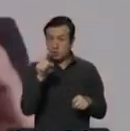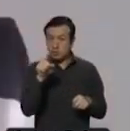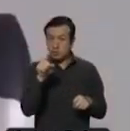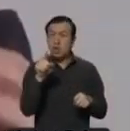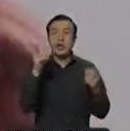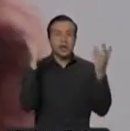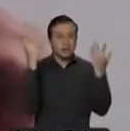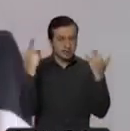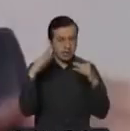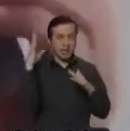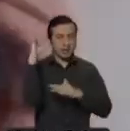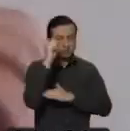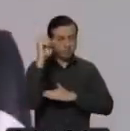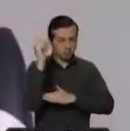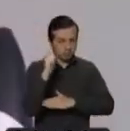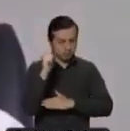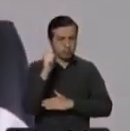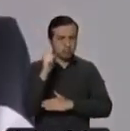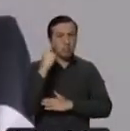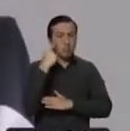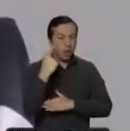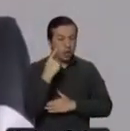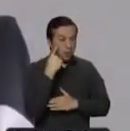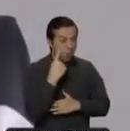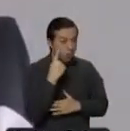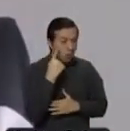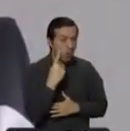hemos logrado identificar y hacer la prueba.